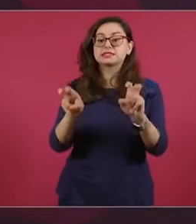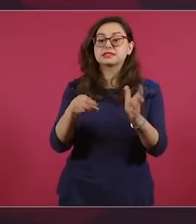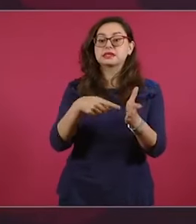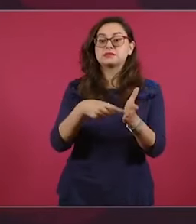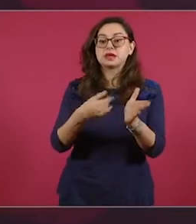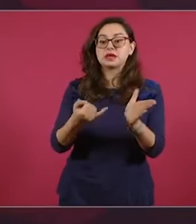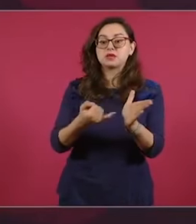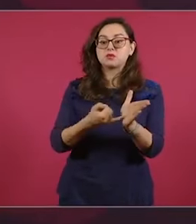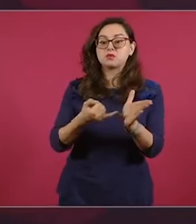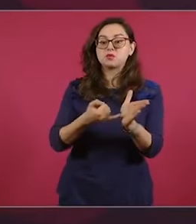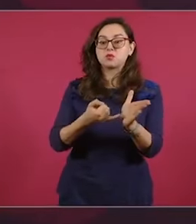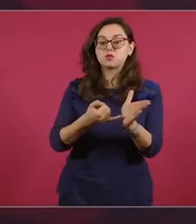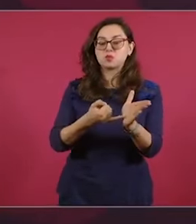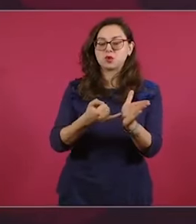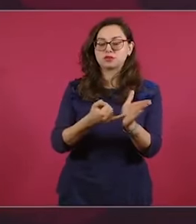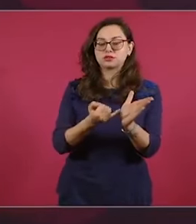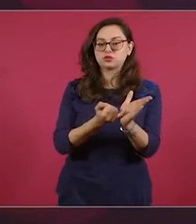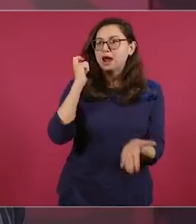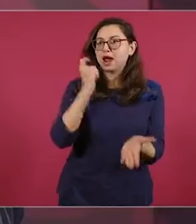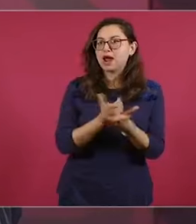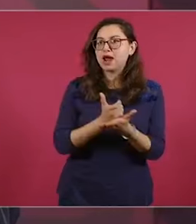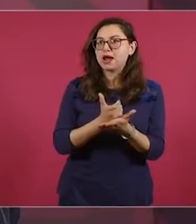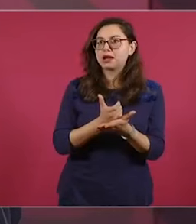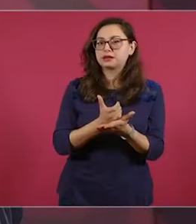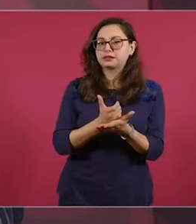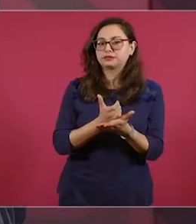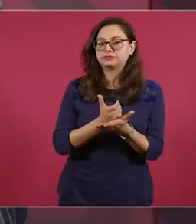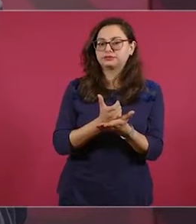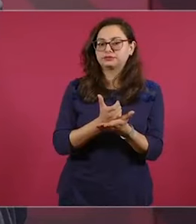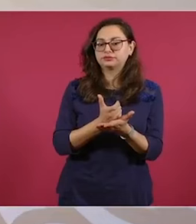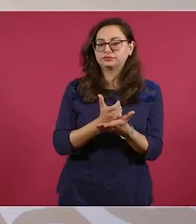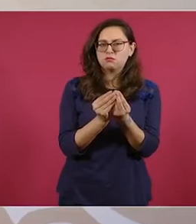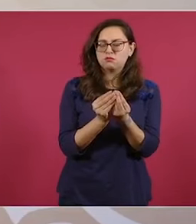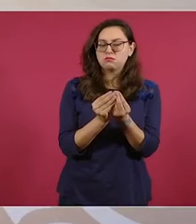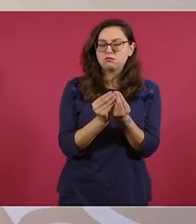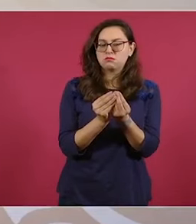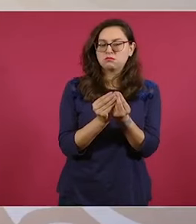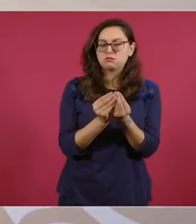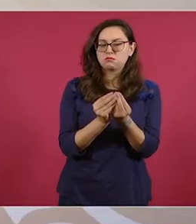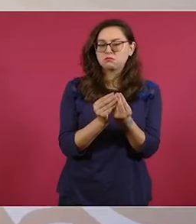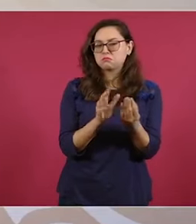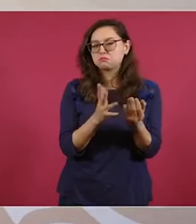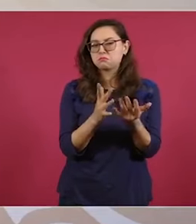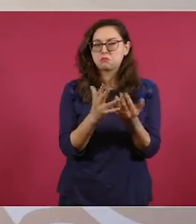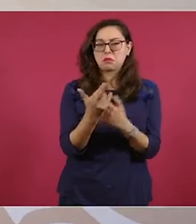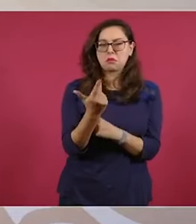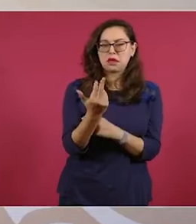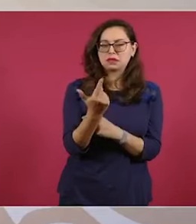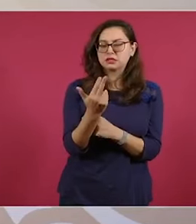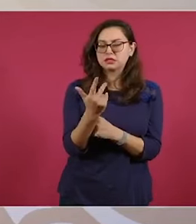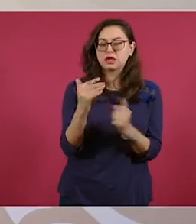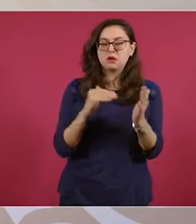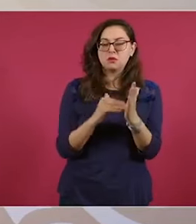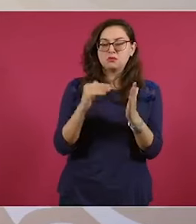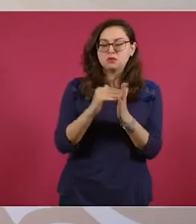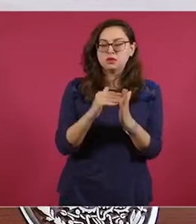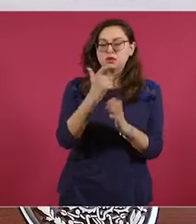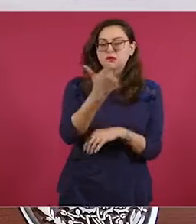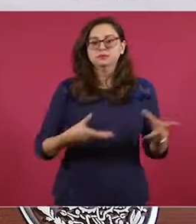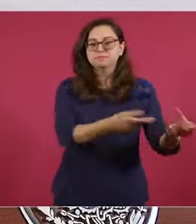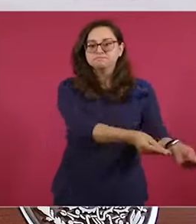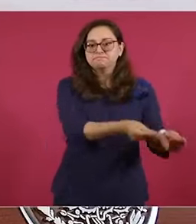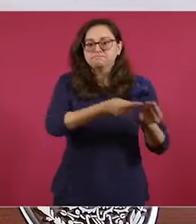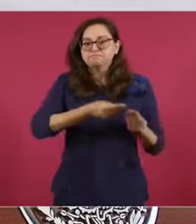al erario público en dos expedientes como 25 mil millones de pesos